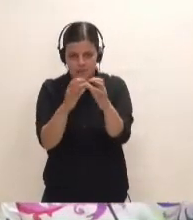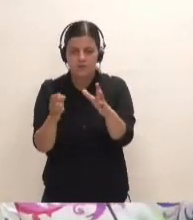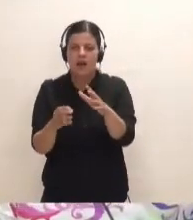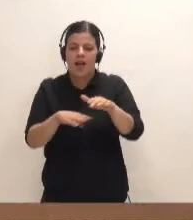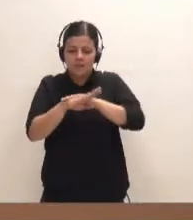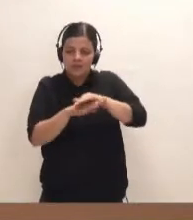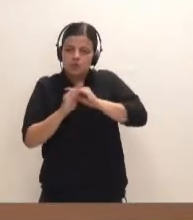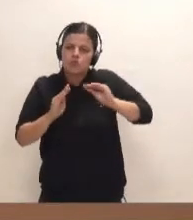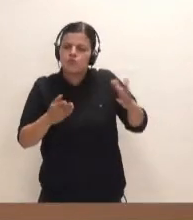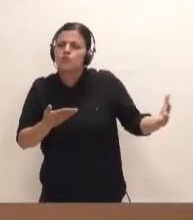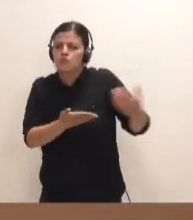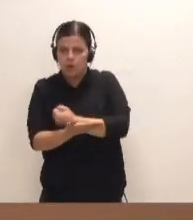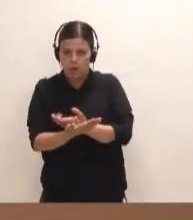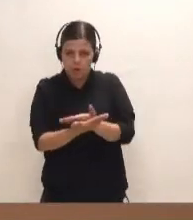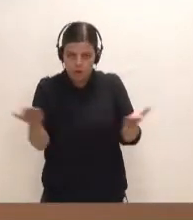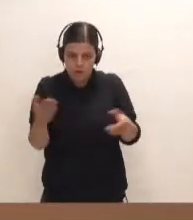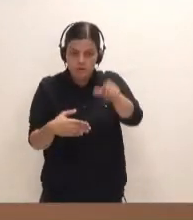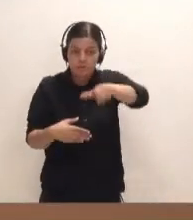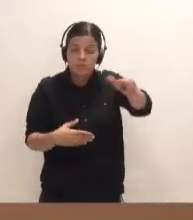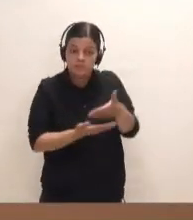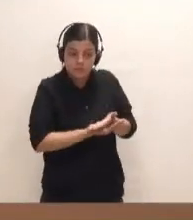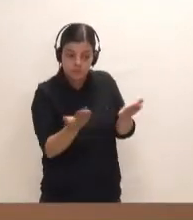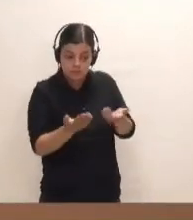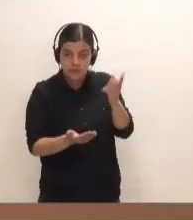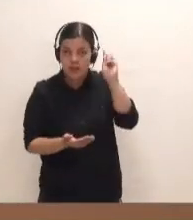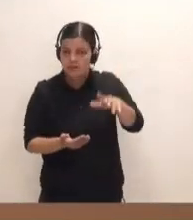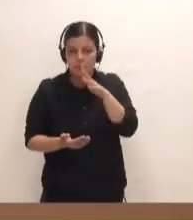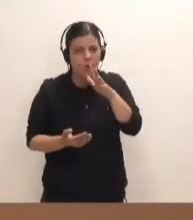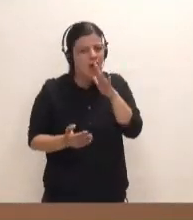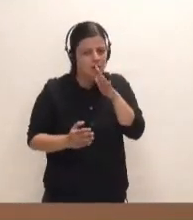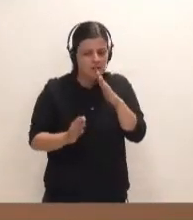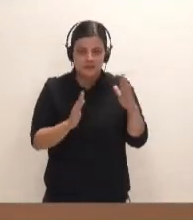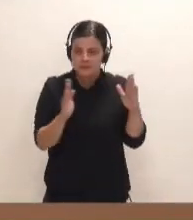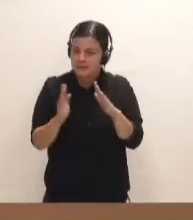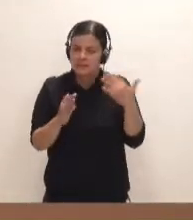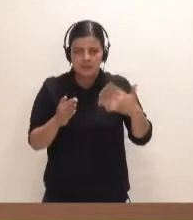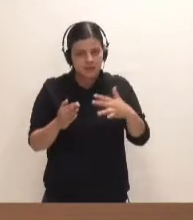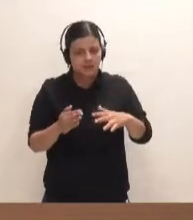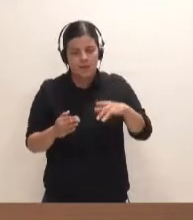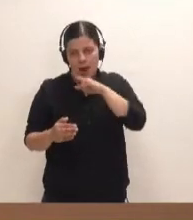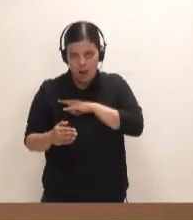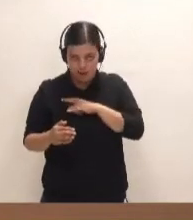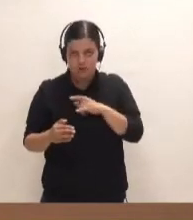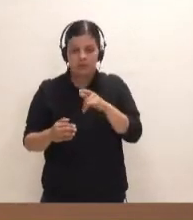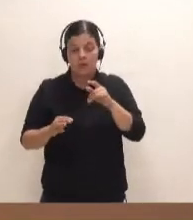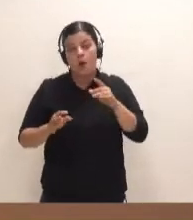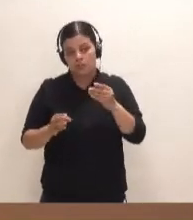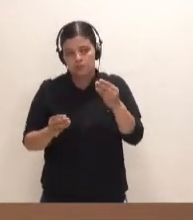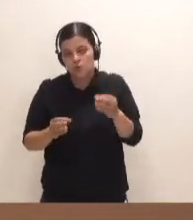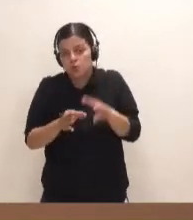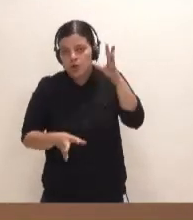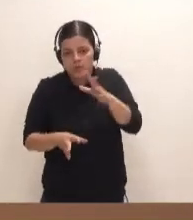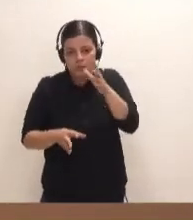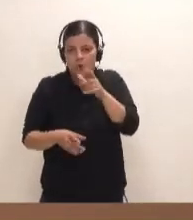administraciones, con la población que en este momento lo está pasando francamente mal, afortunadamente sin desgracias personales,